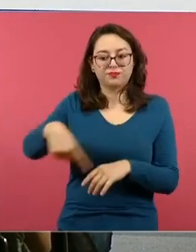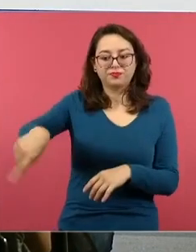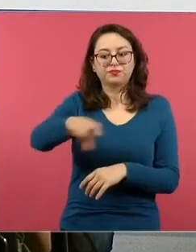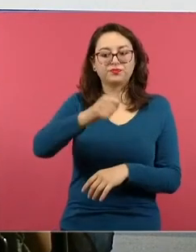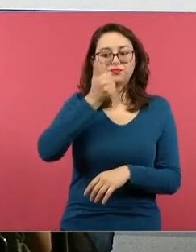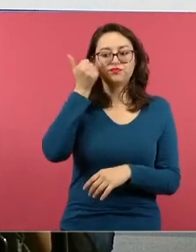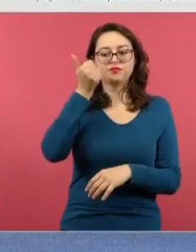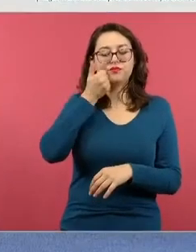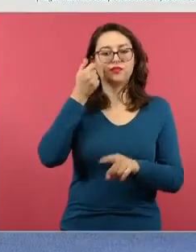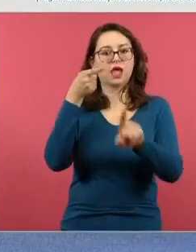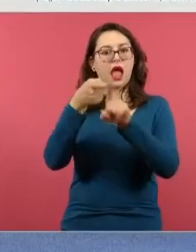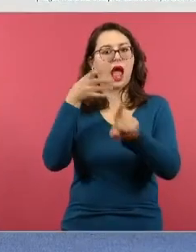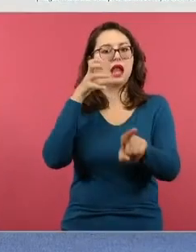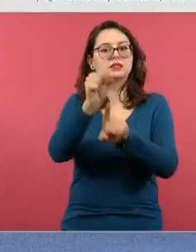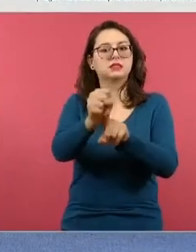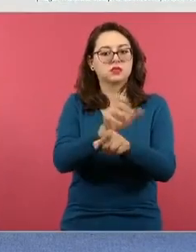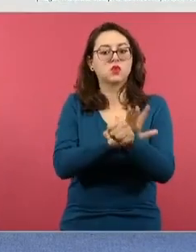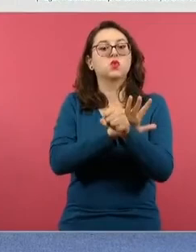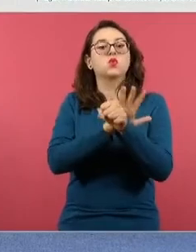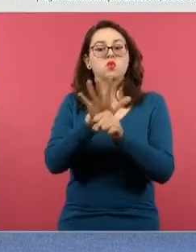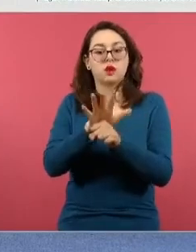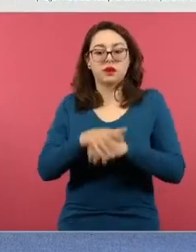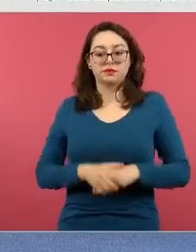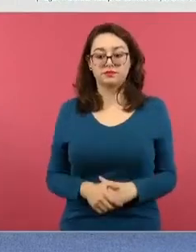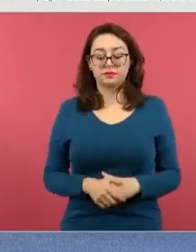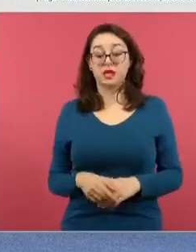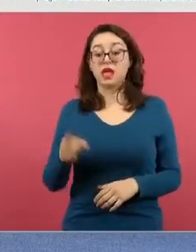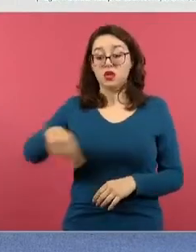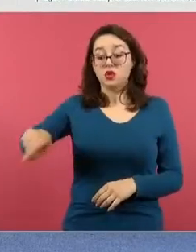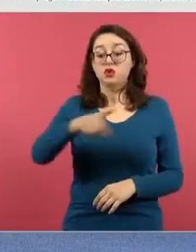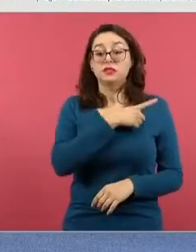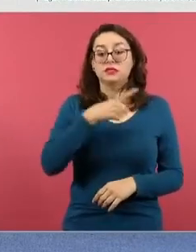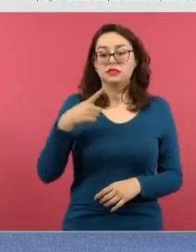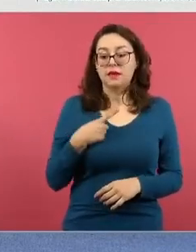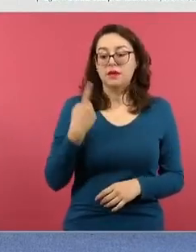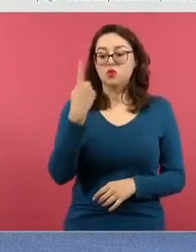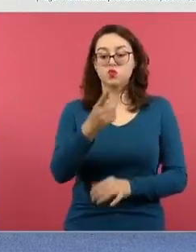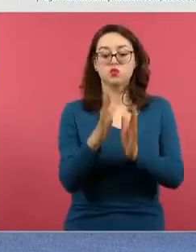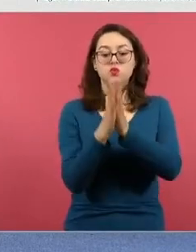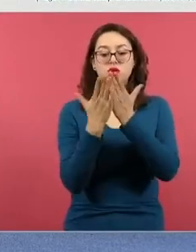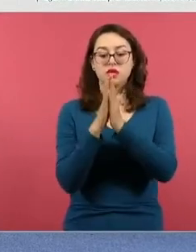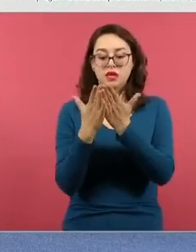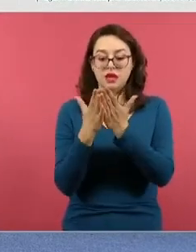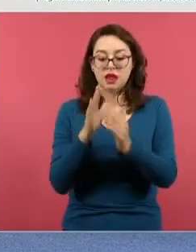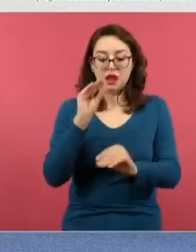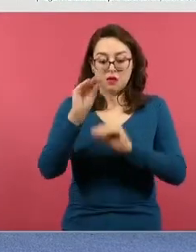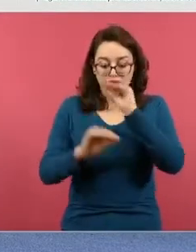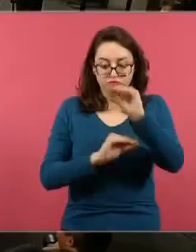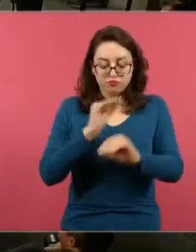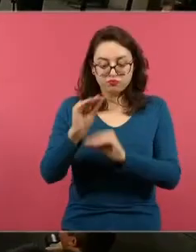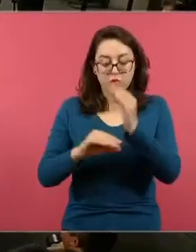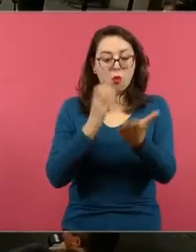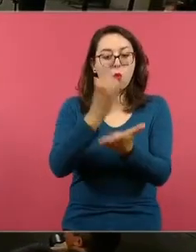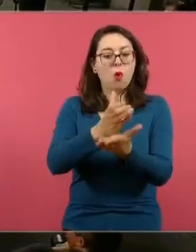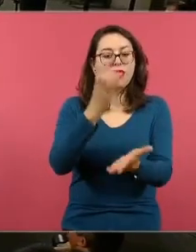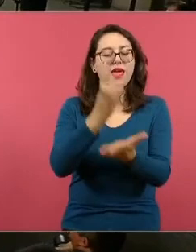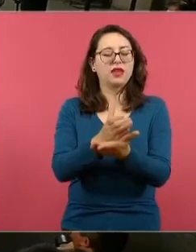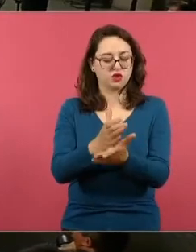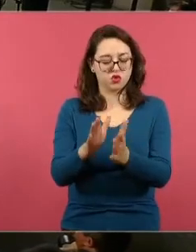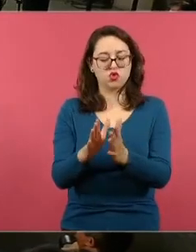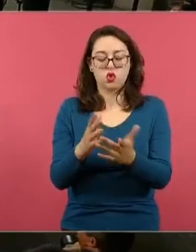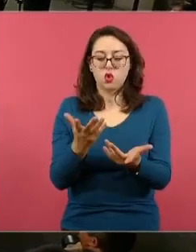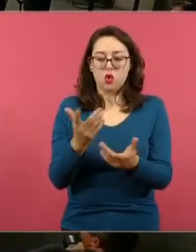estudiantes. en este caso es una libreta artesanal y esto permite que los pequeños se vuelvan escritores,